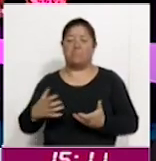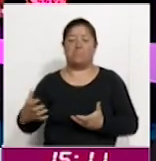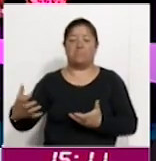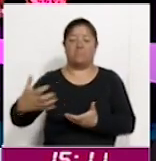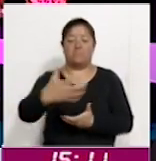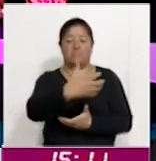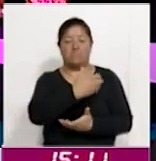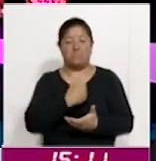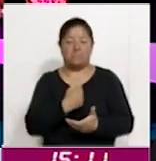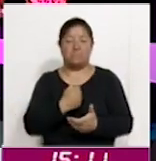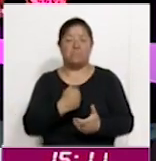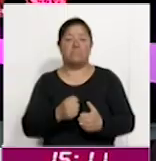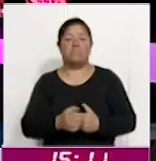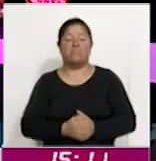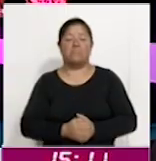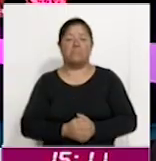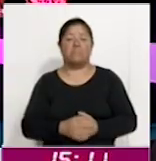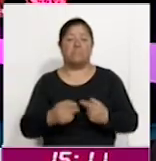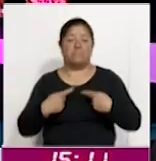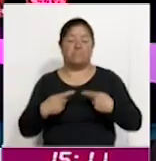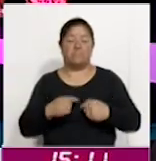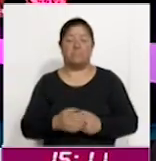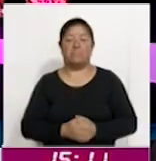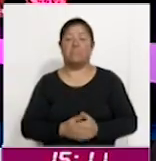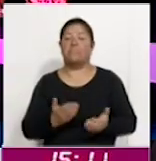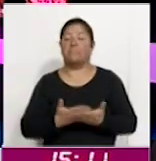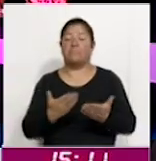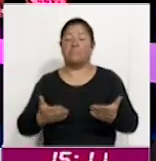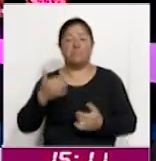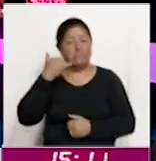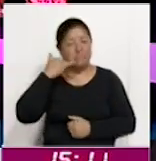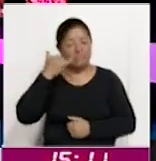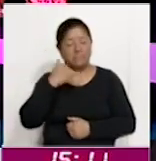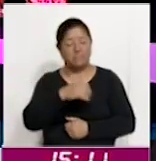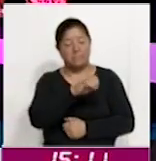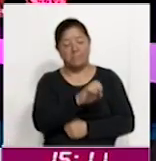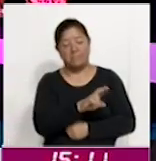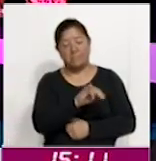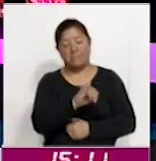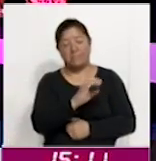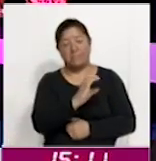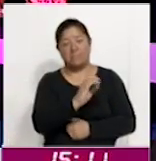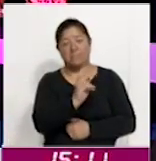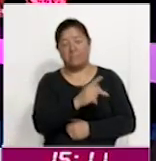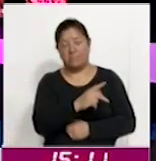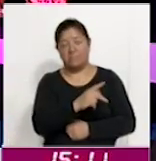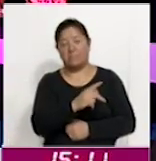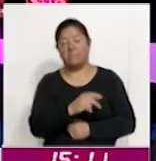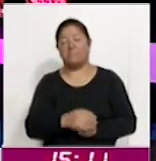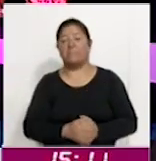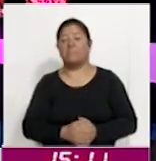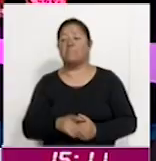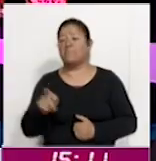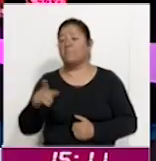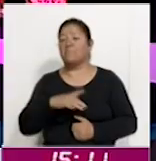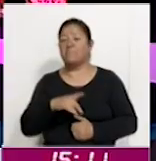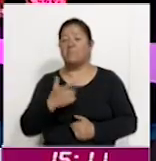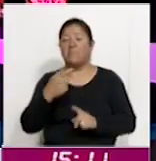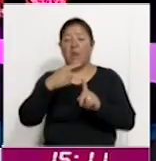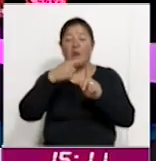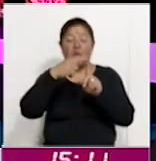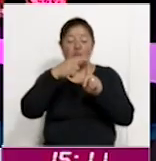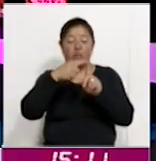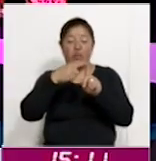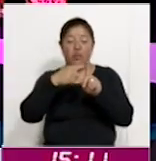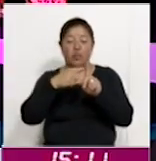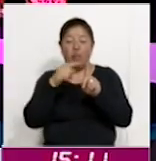Vamos a otras cuestiones, vamos a la línea telefónica con Erick Hernández y ante las bajas temperaturas, la Coordinación Estatal de